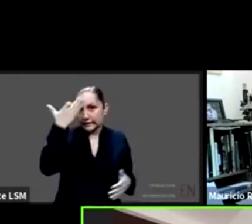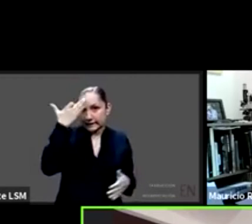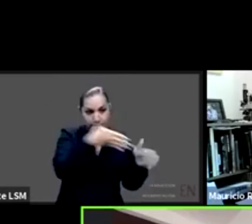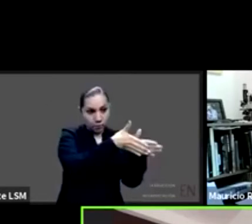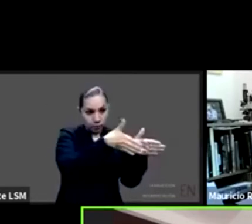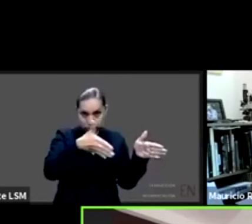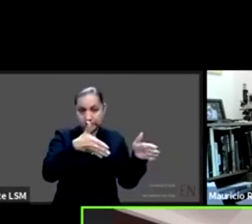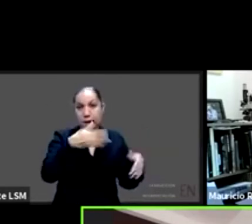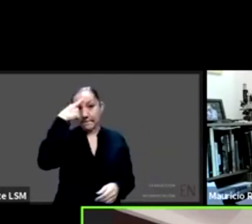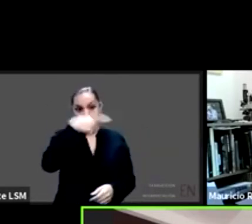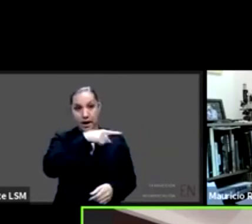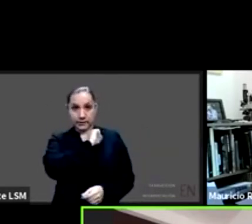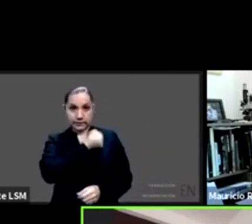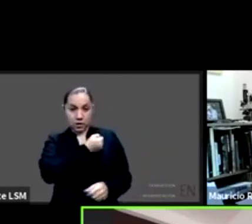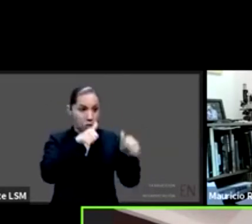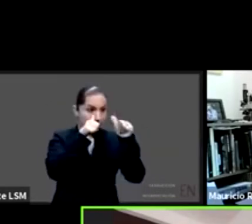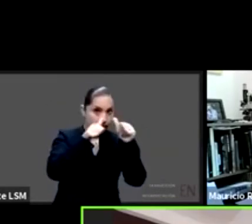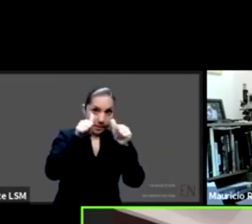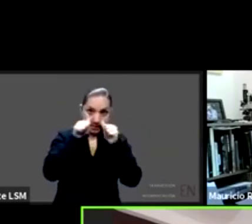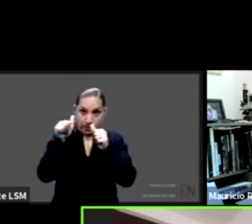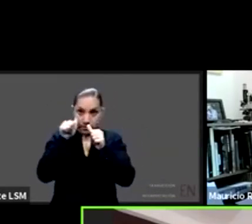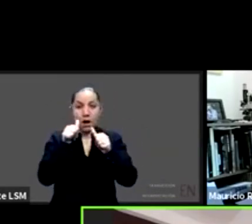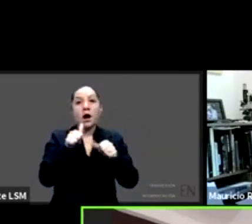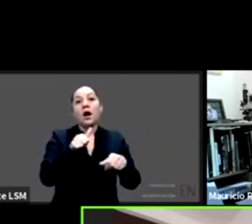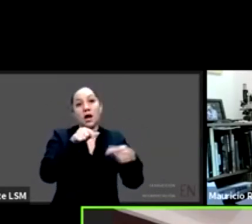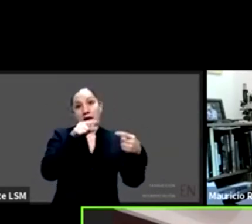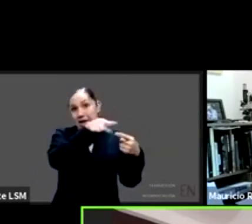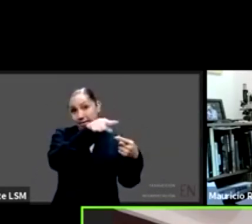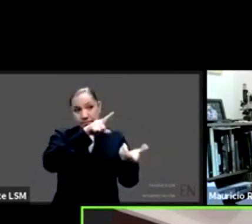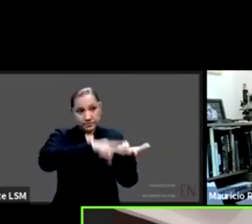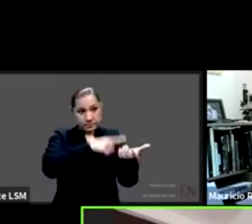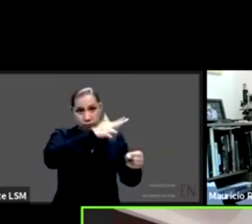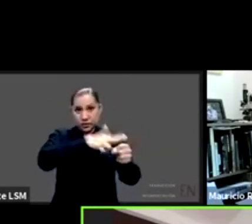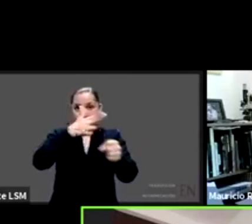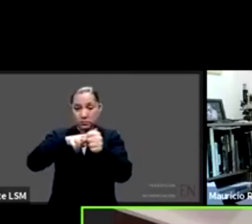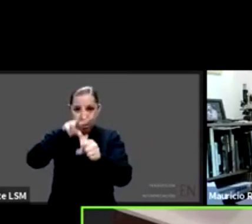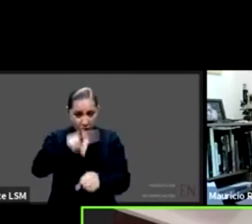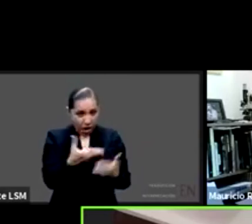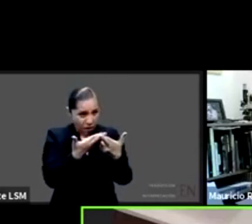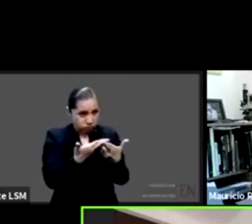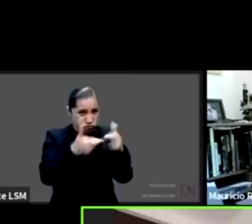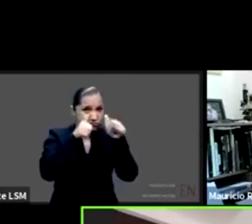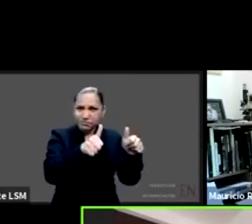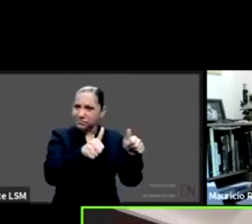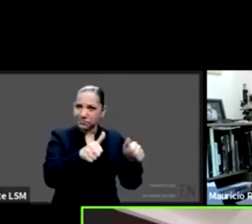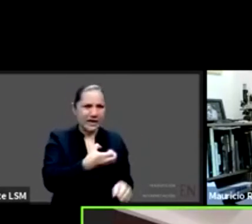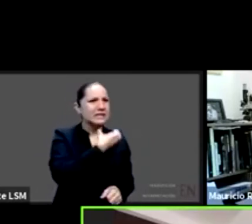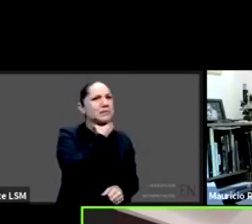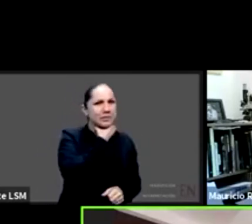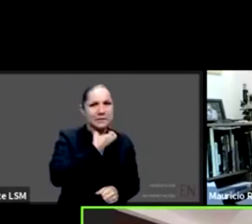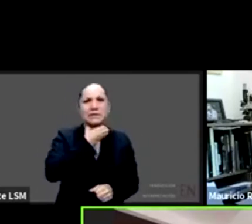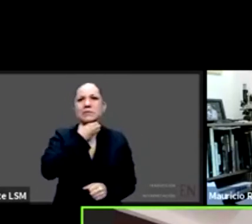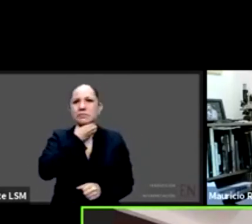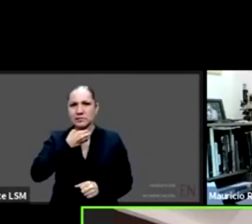subsistemas de salud ya estaban saturados antes de la pandemia en atención hospitalaria este a toda la población